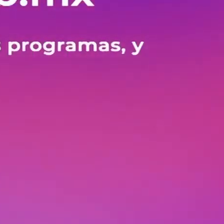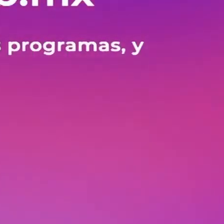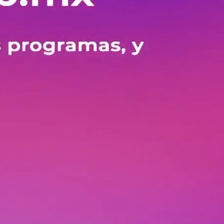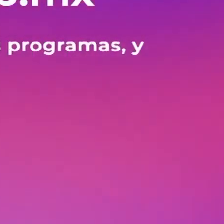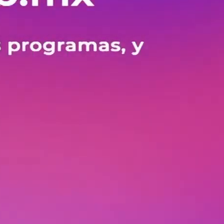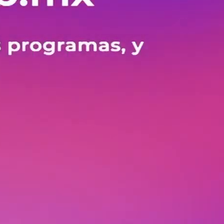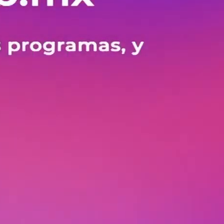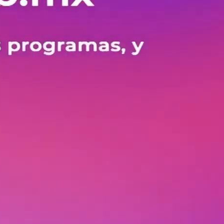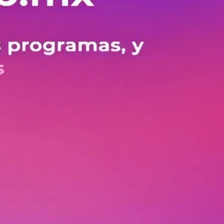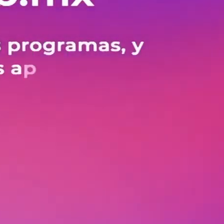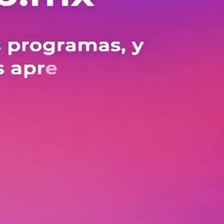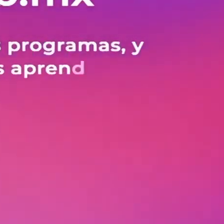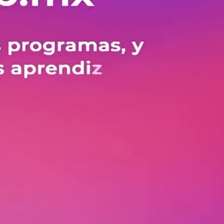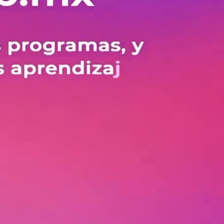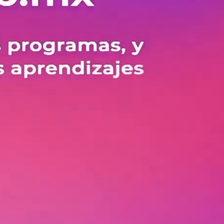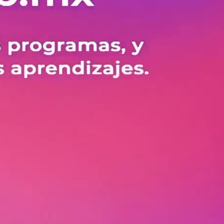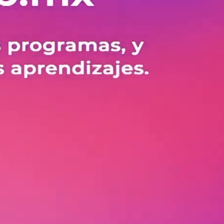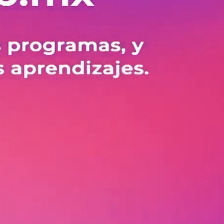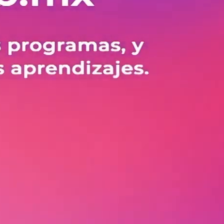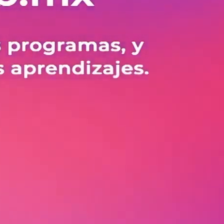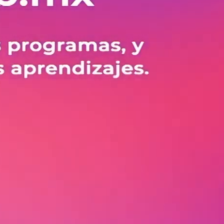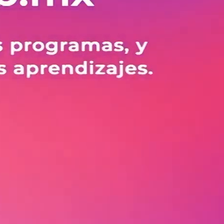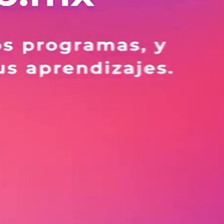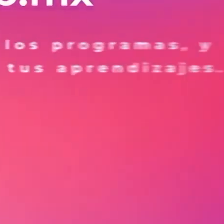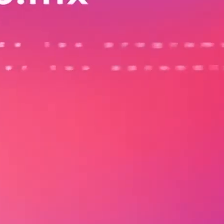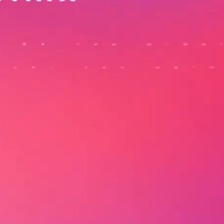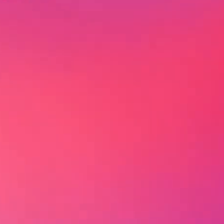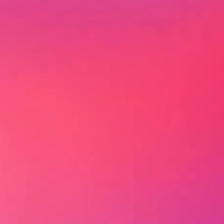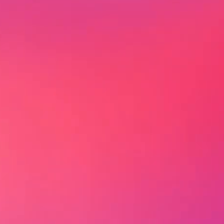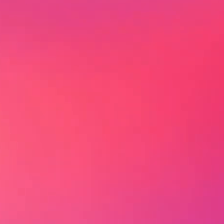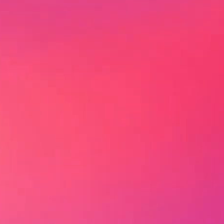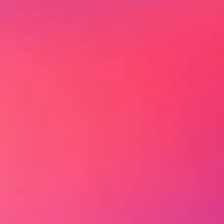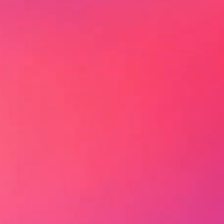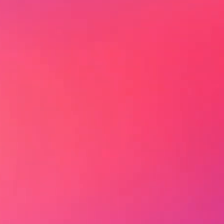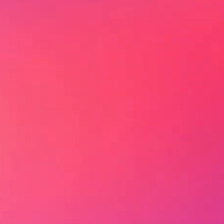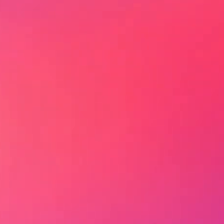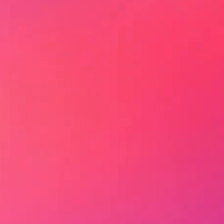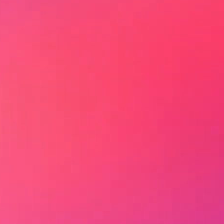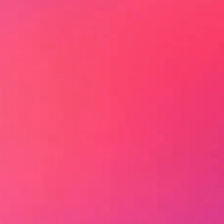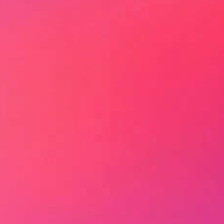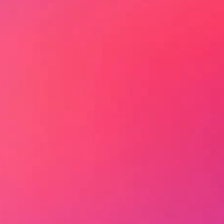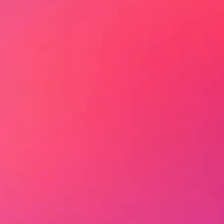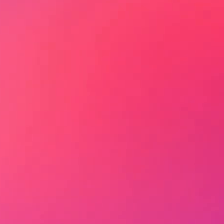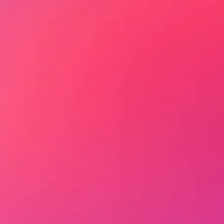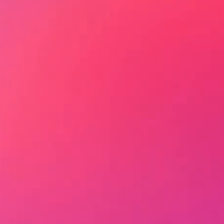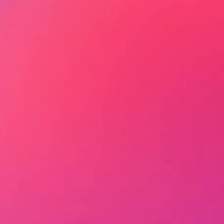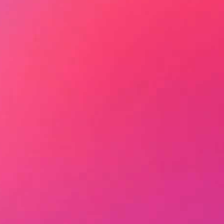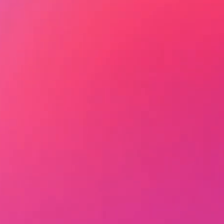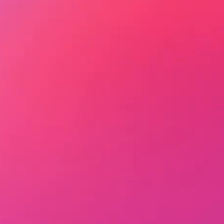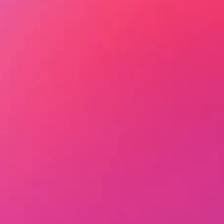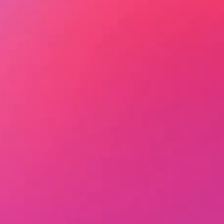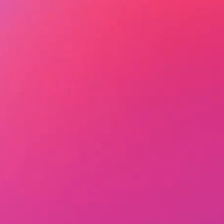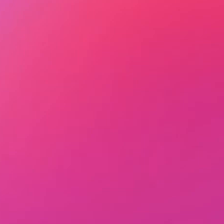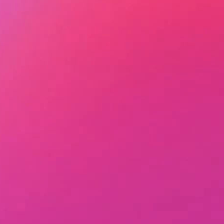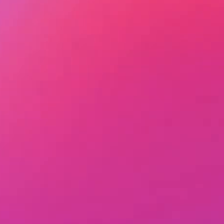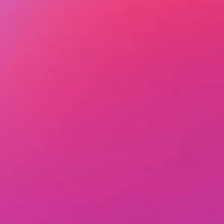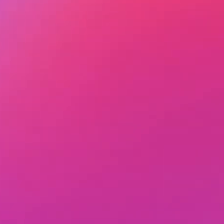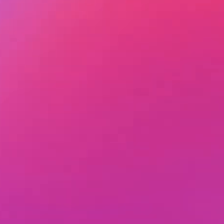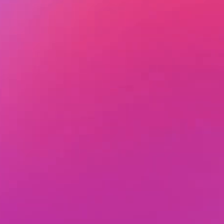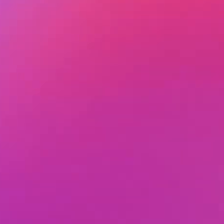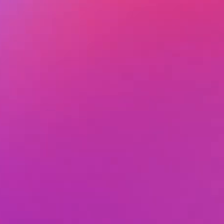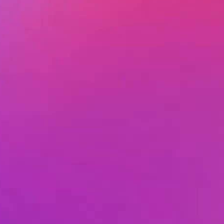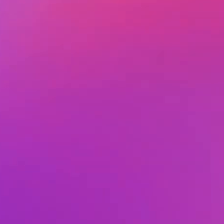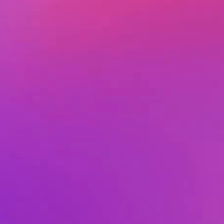programas y además encontrarás actividades para fortalecer tus aprendizajes. También te invitamos a que consultes las